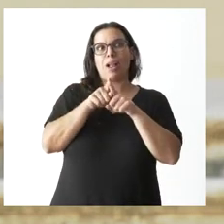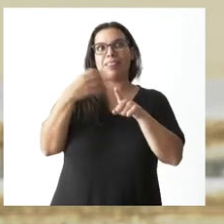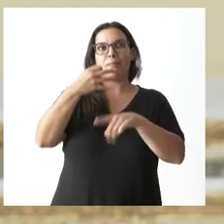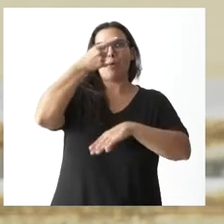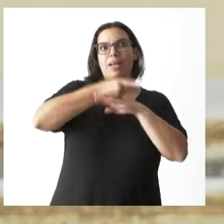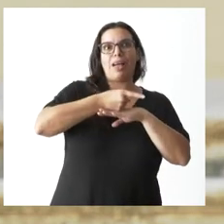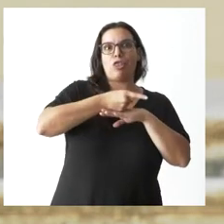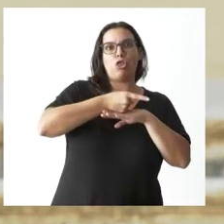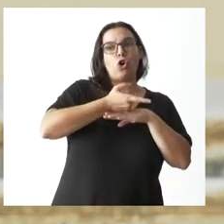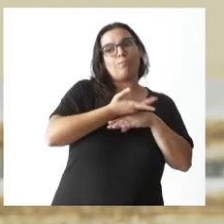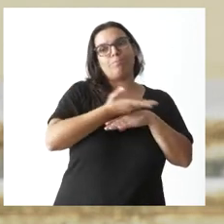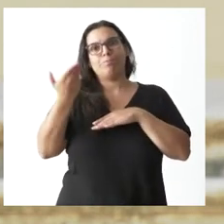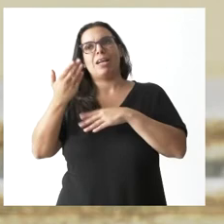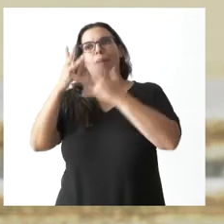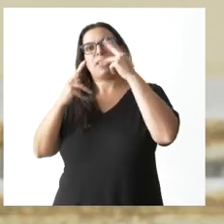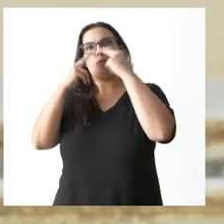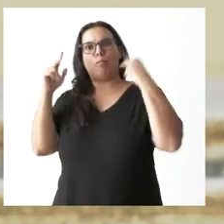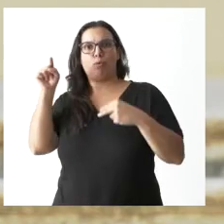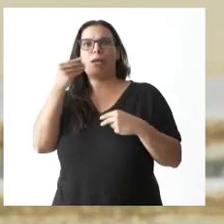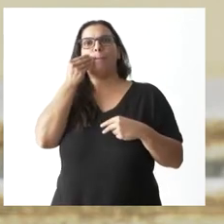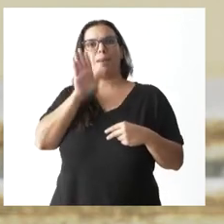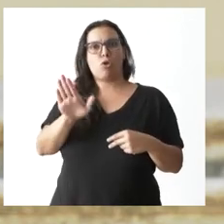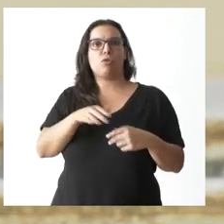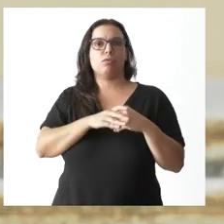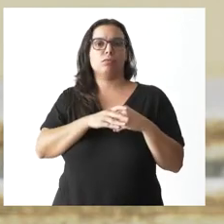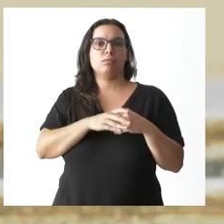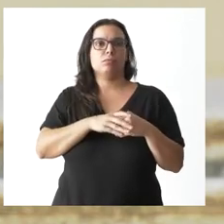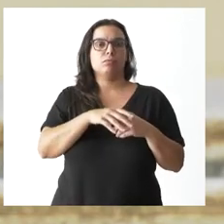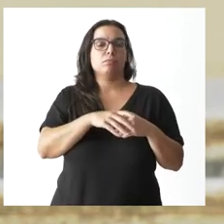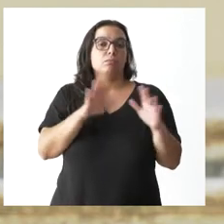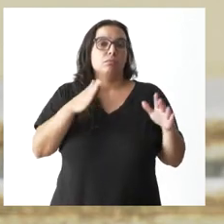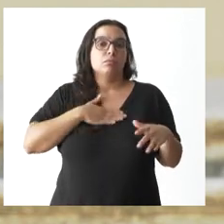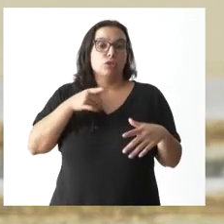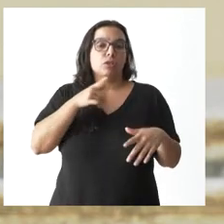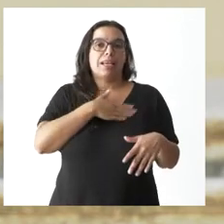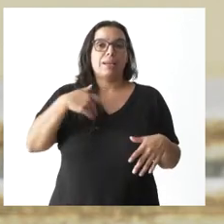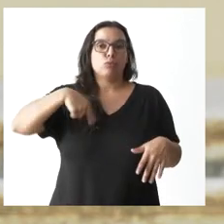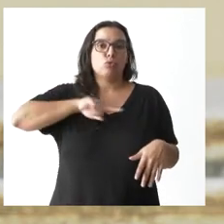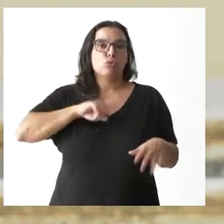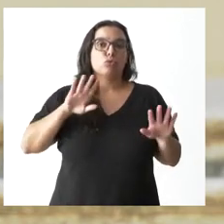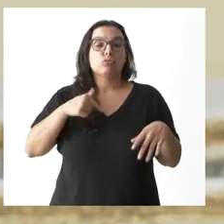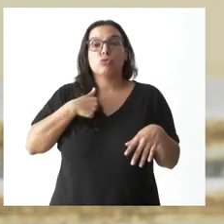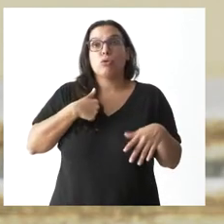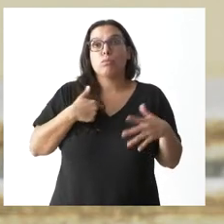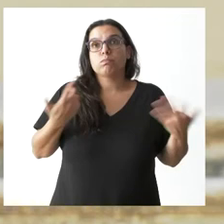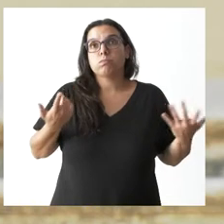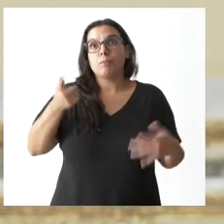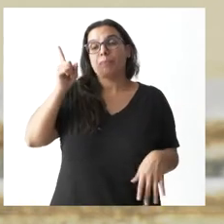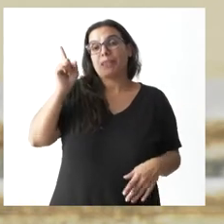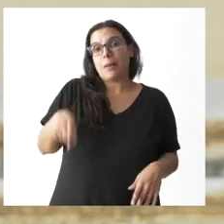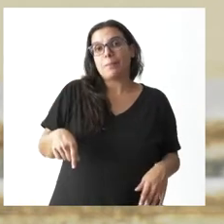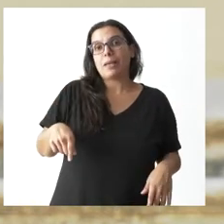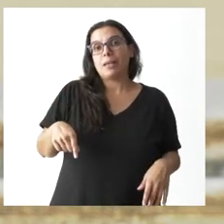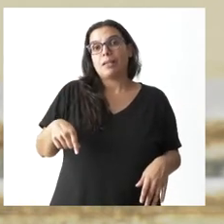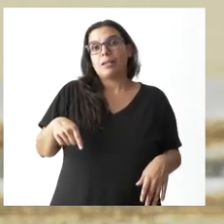importante cargar sobre las administraciones públicas esa es nuestra voluntad yo bueno también hubiera